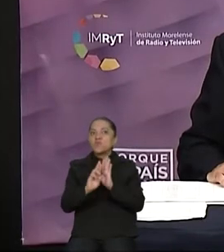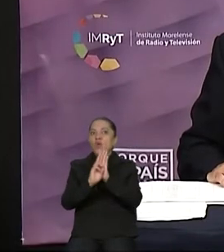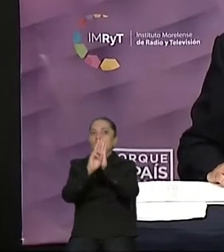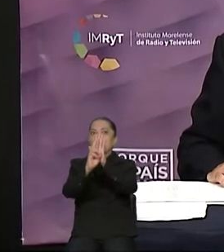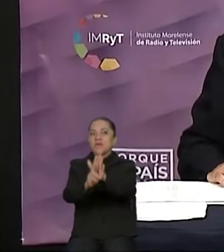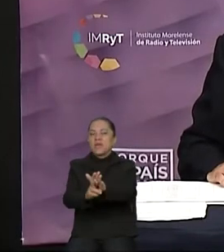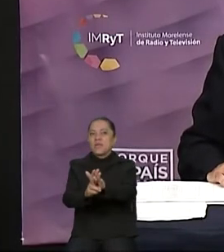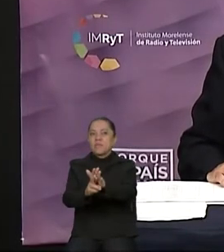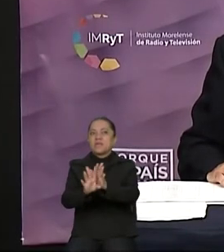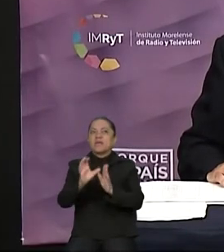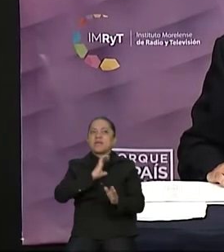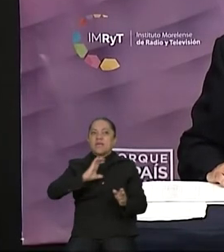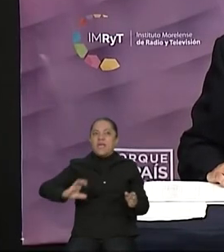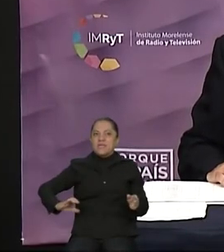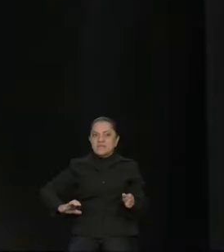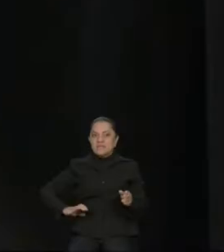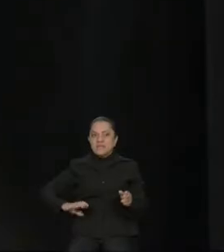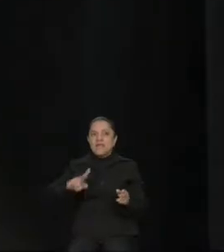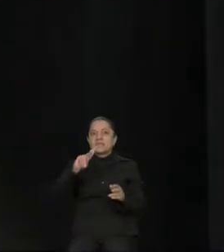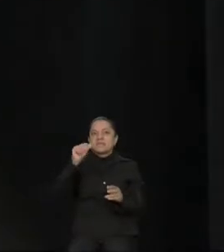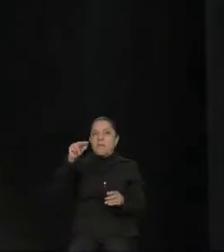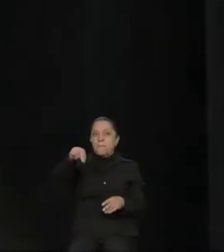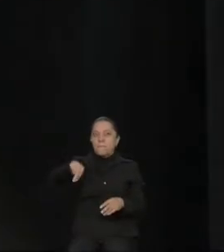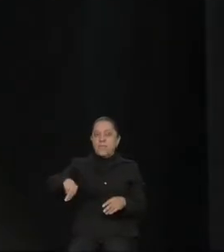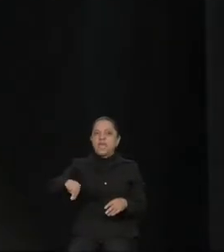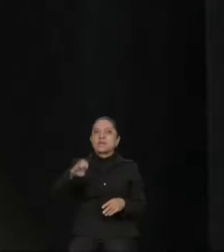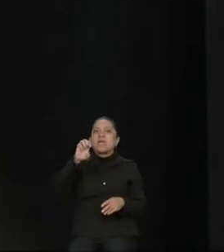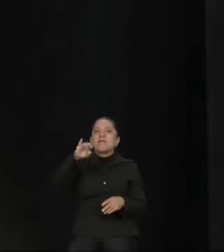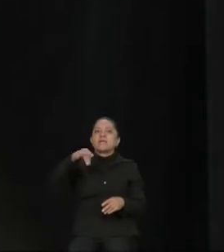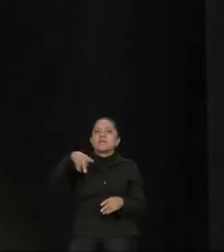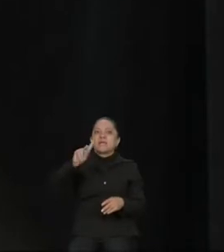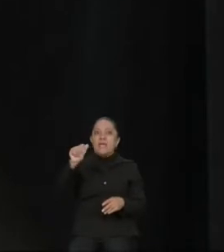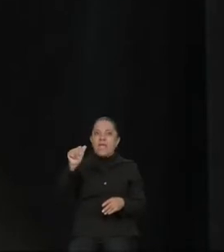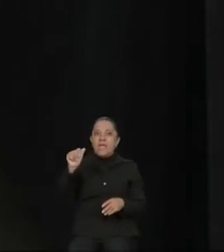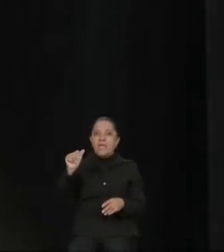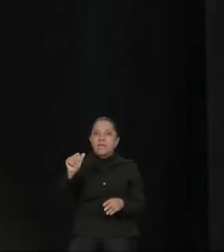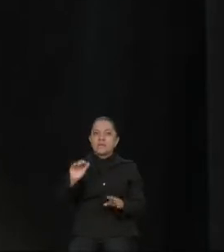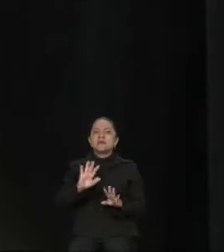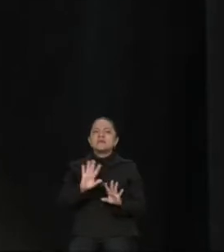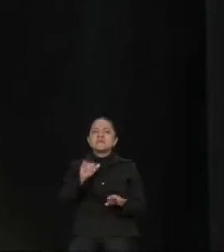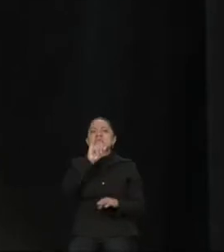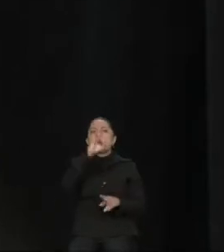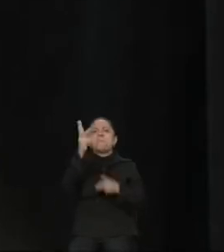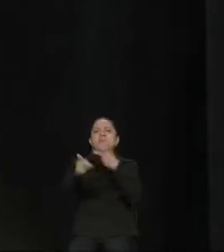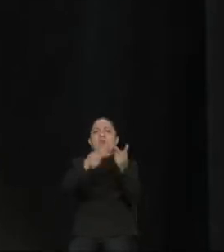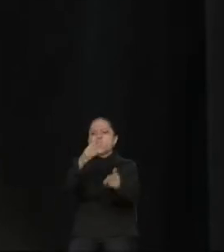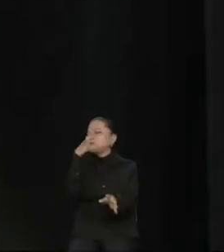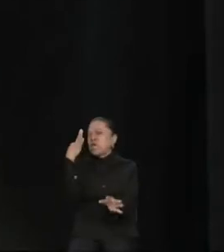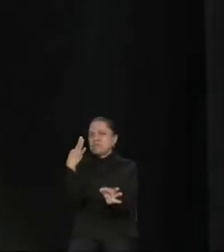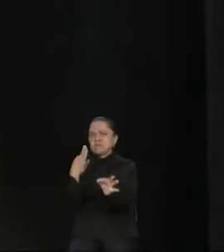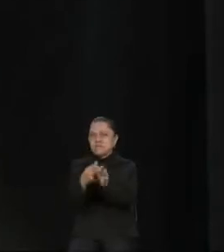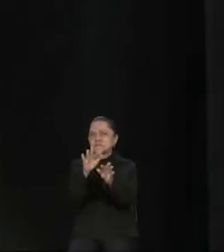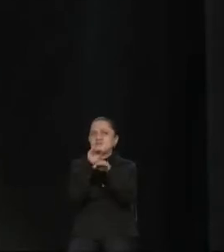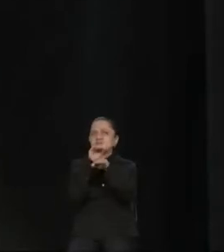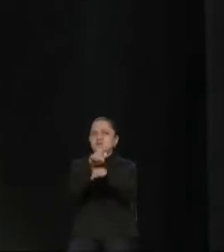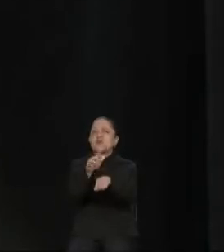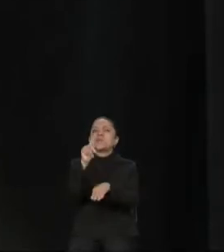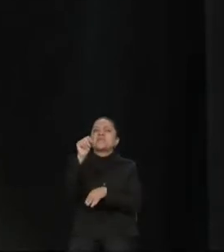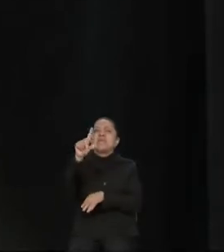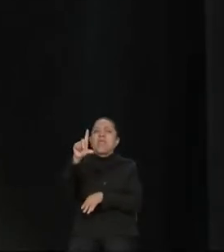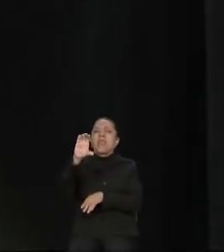Senado, Erika Cortés Martínez. Muchas gracias. Si bien la pregunta fue muy concreta respecto al Tratado de Libre Comercio,